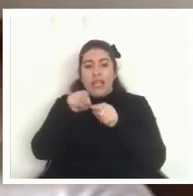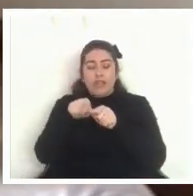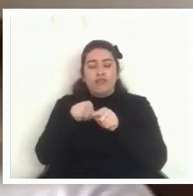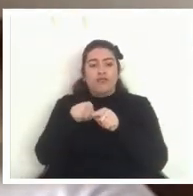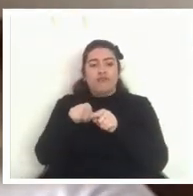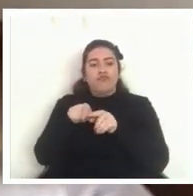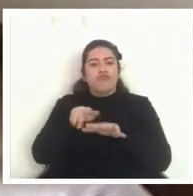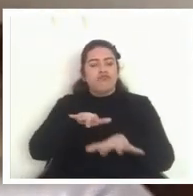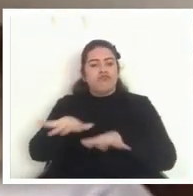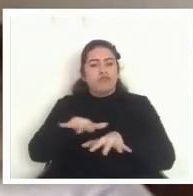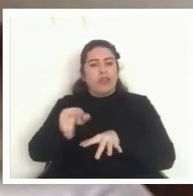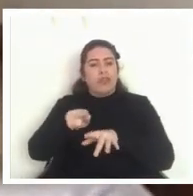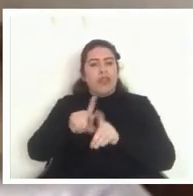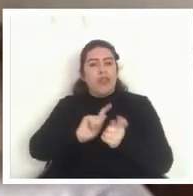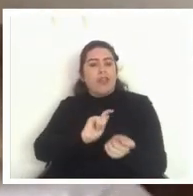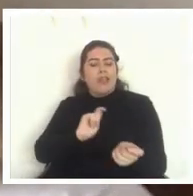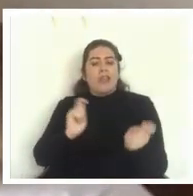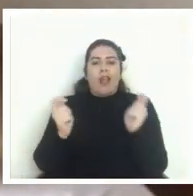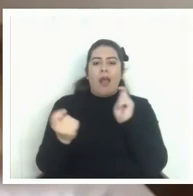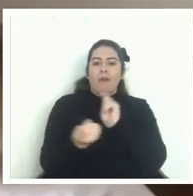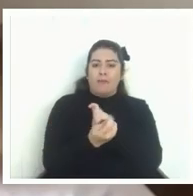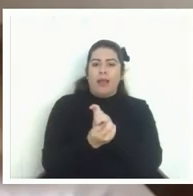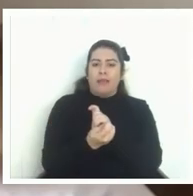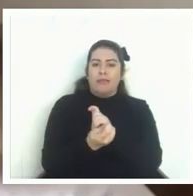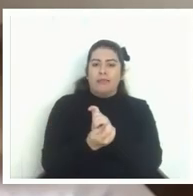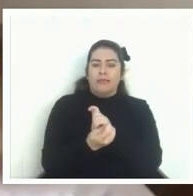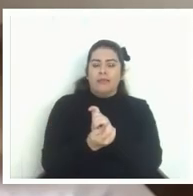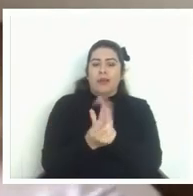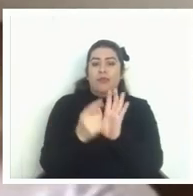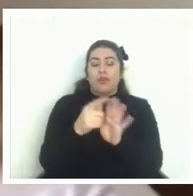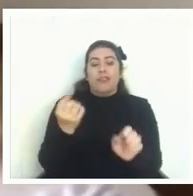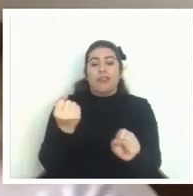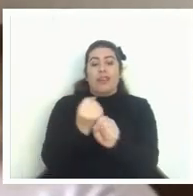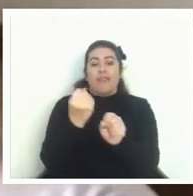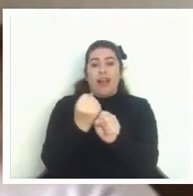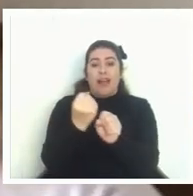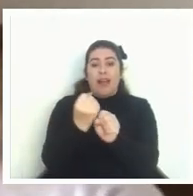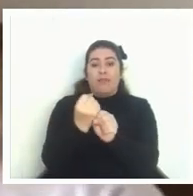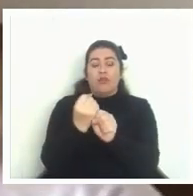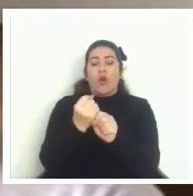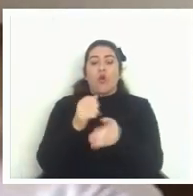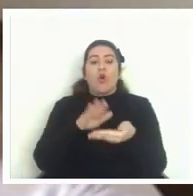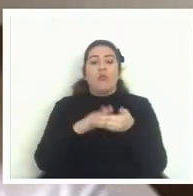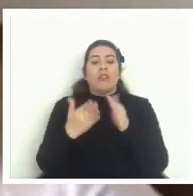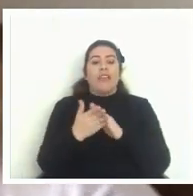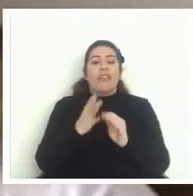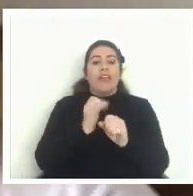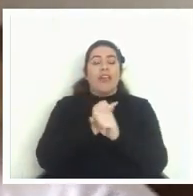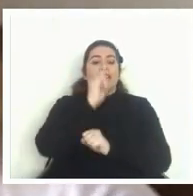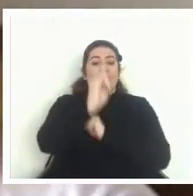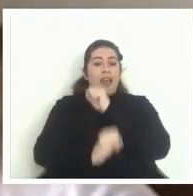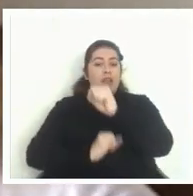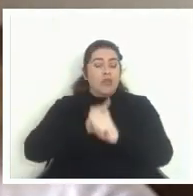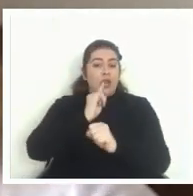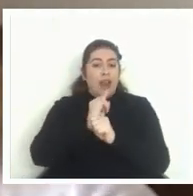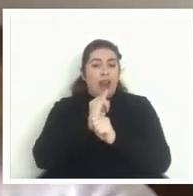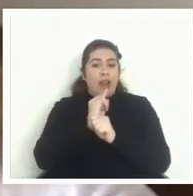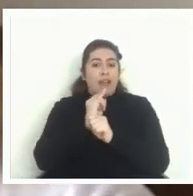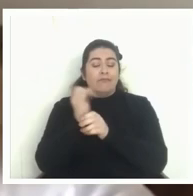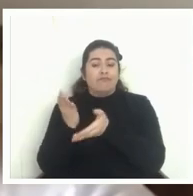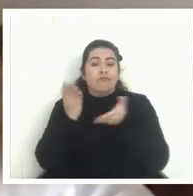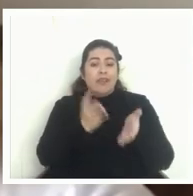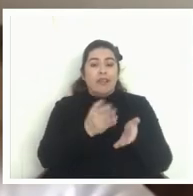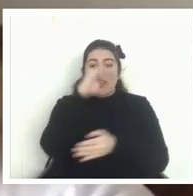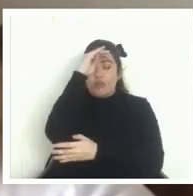y cambiar las direcciones y creo que muchas veces cuando trabajamos por ejemplo con comunidades internacionales y ofrecer ese tipo de confianza